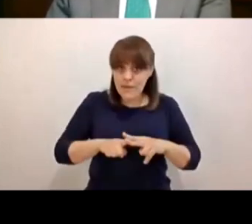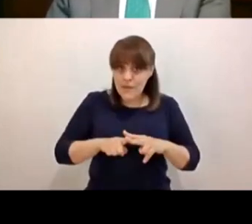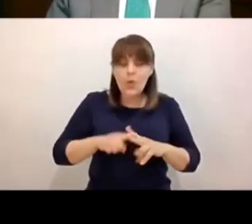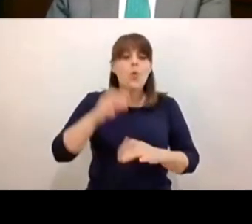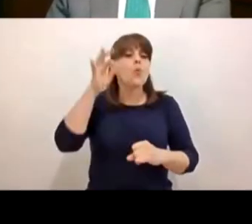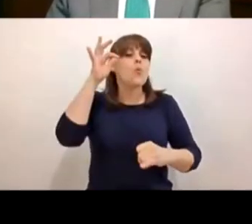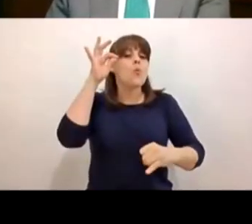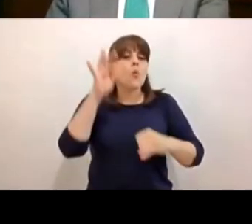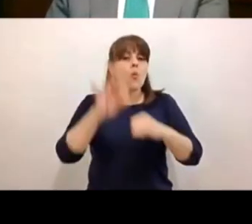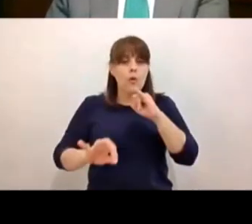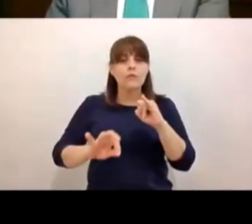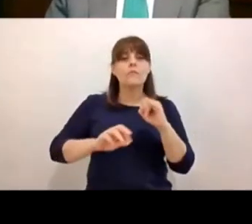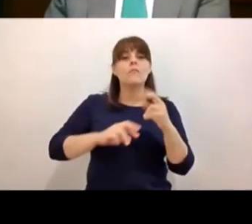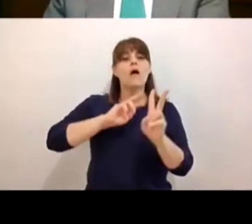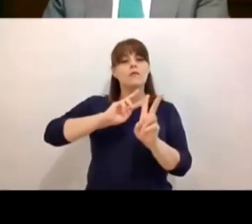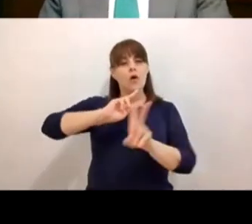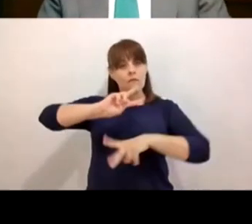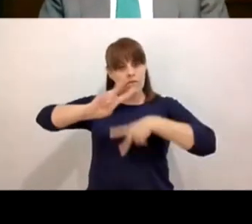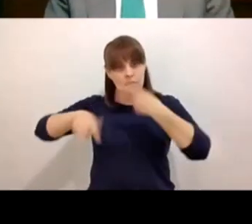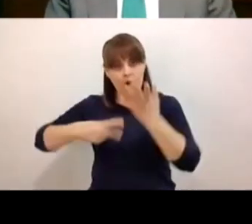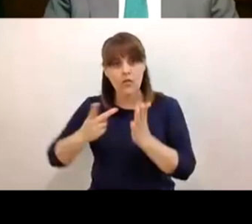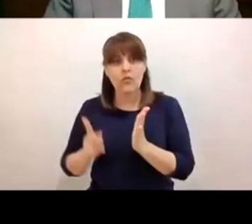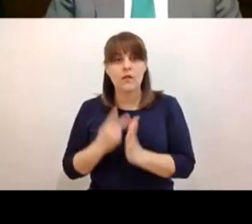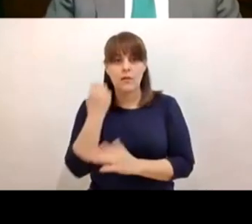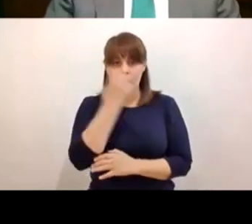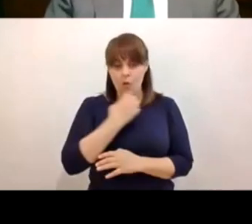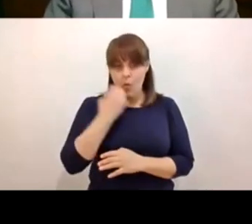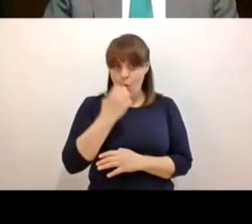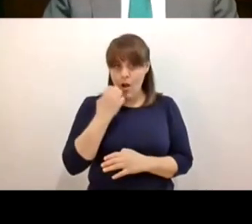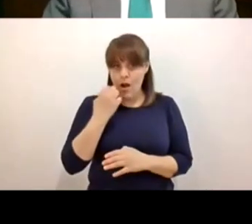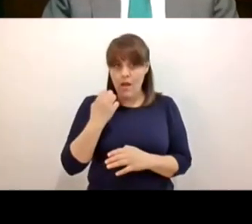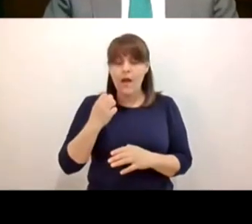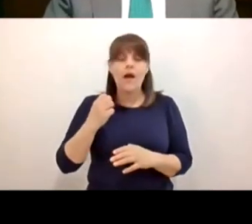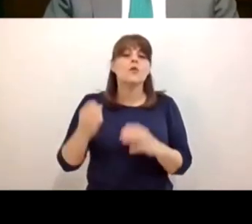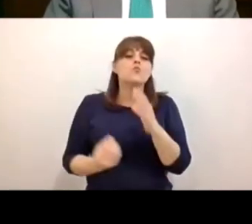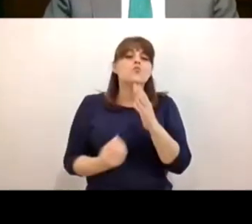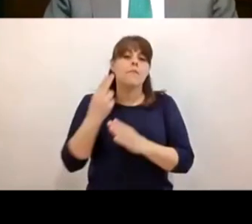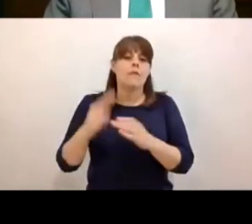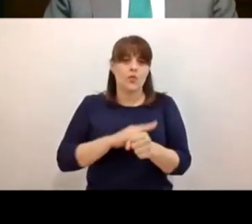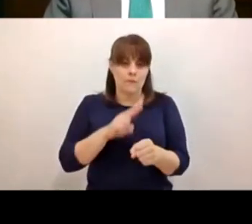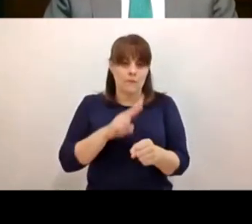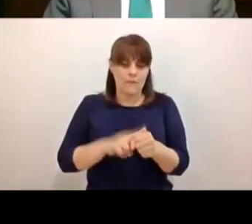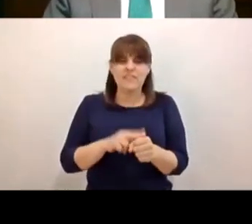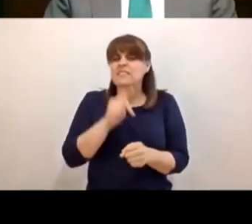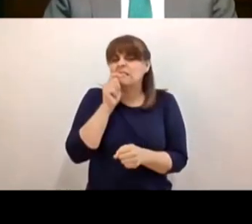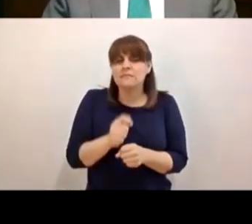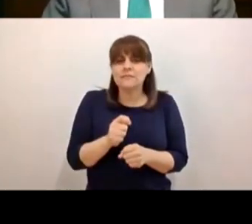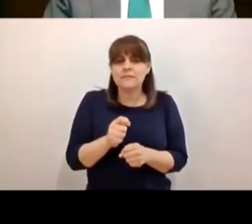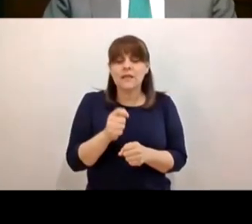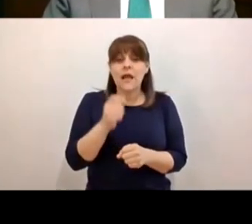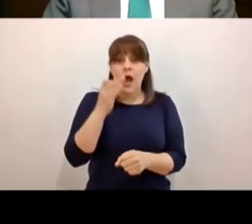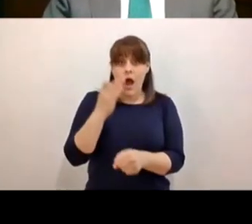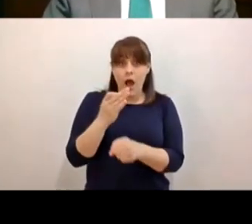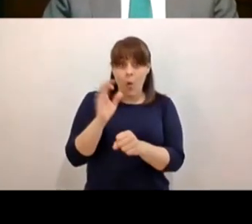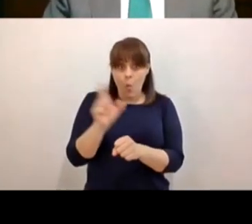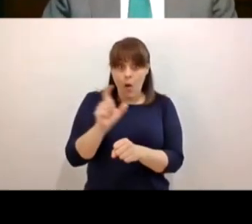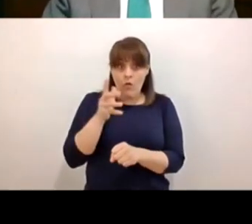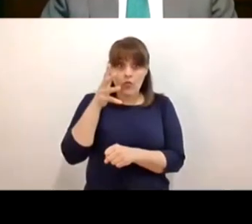de la nueva normalidad esto quiere decir que solamente estando en semáforo verde